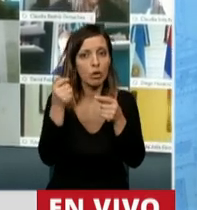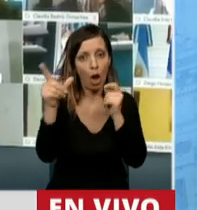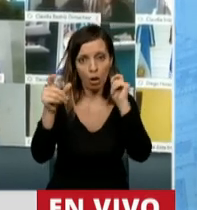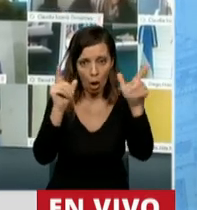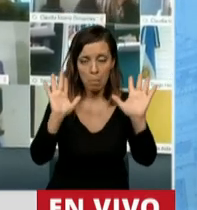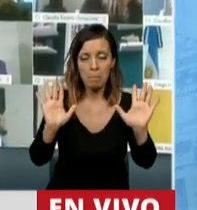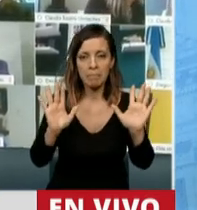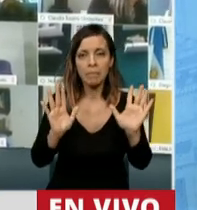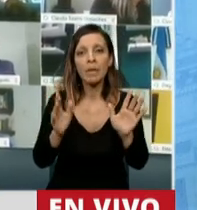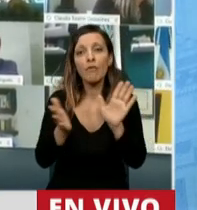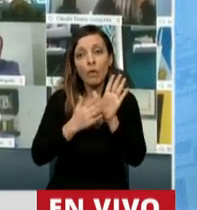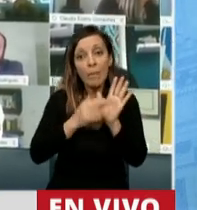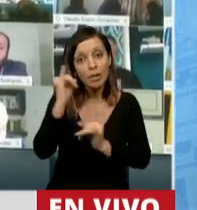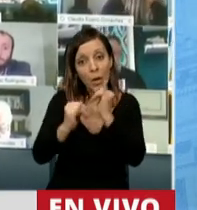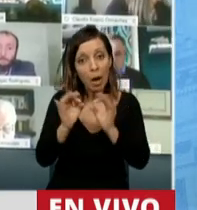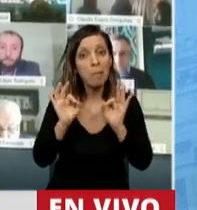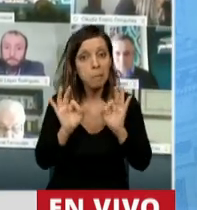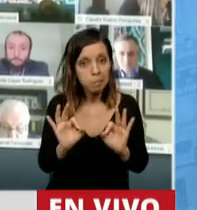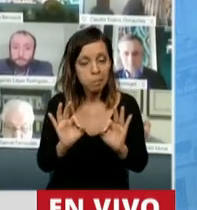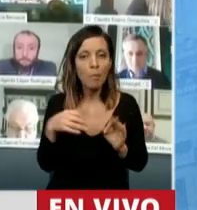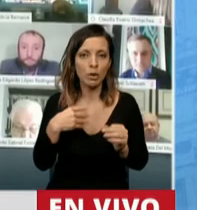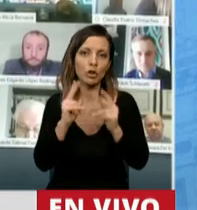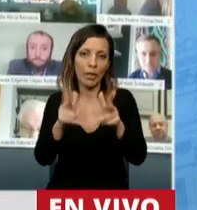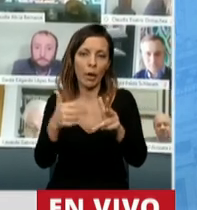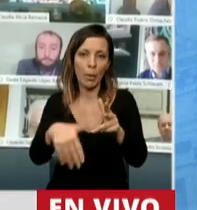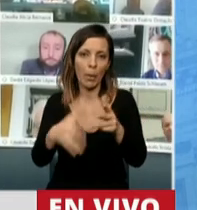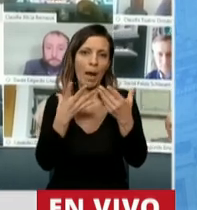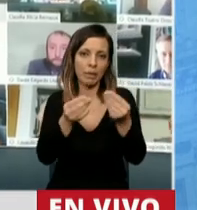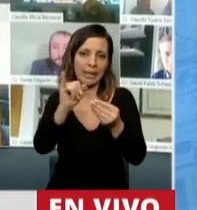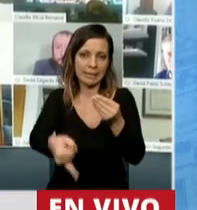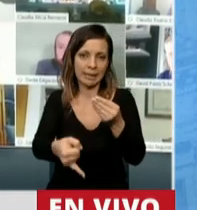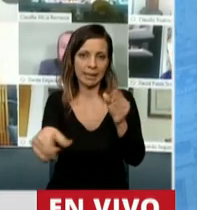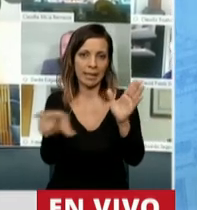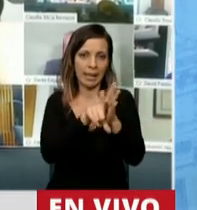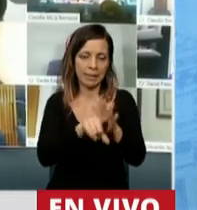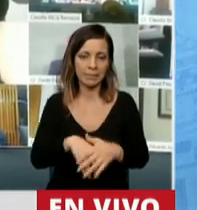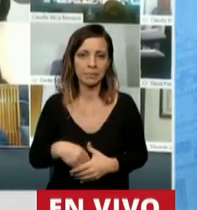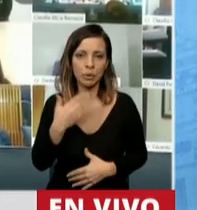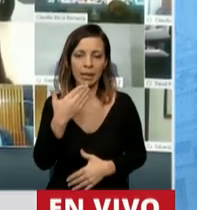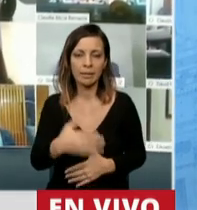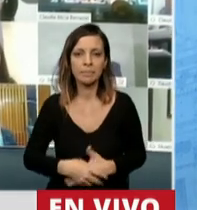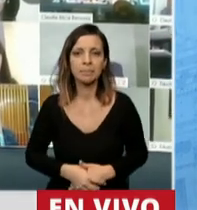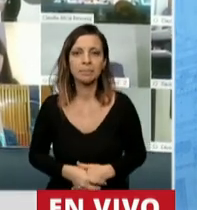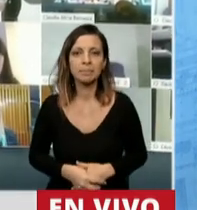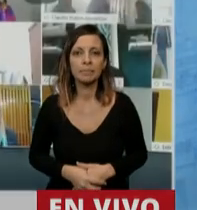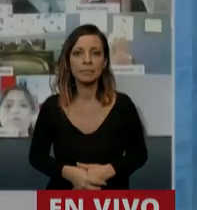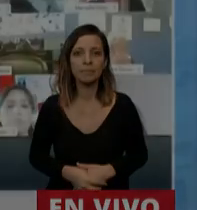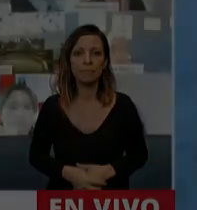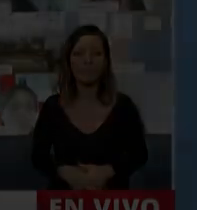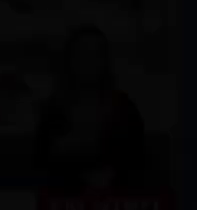fundamentos que le he expresado, Presidente, es que adelanto mi voto positivo al presente proyecto de ley. Gracias. Gracias,